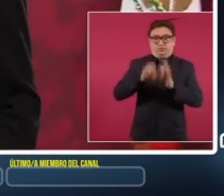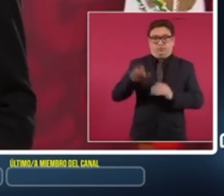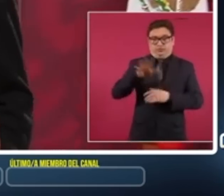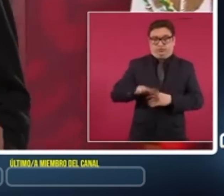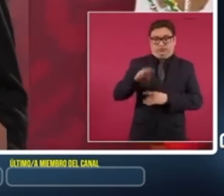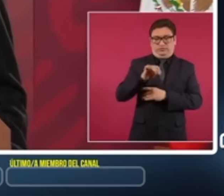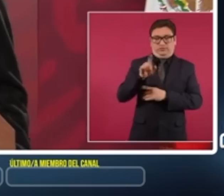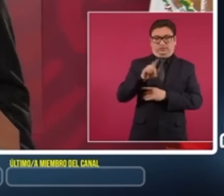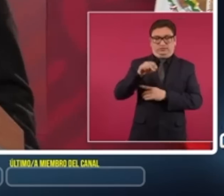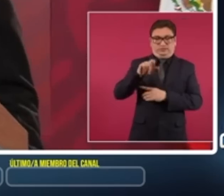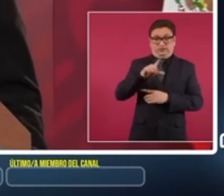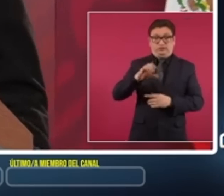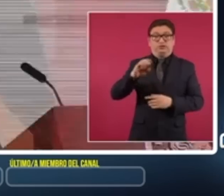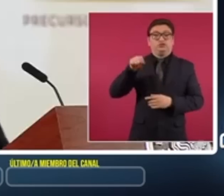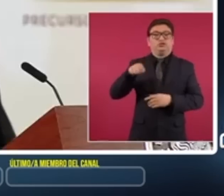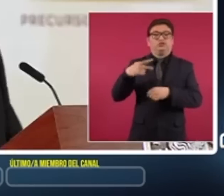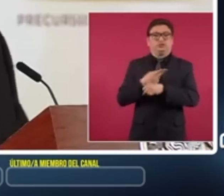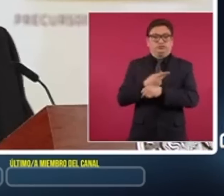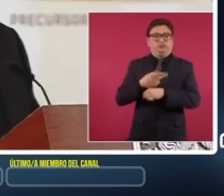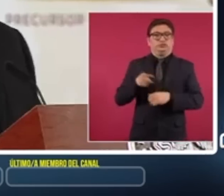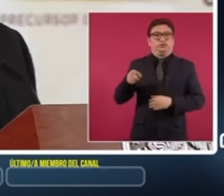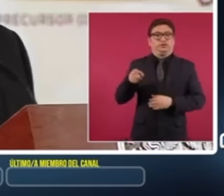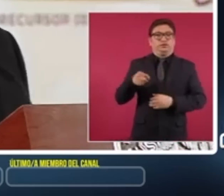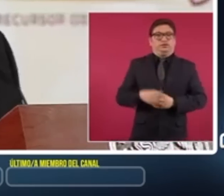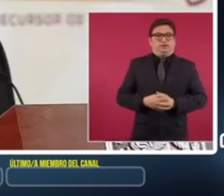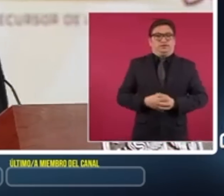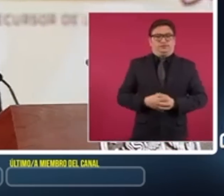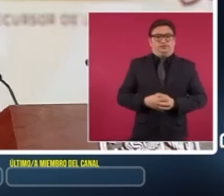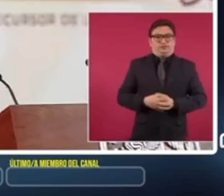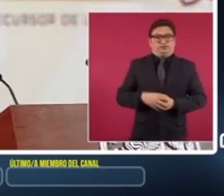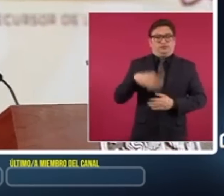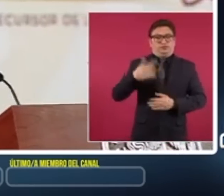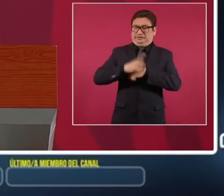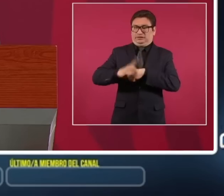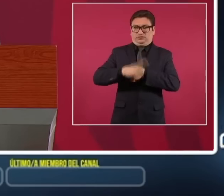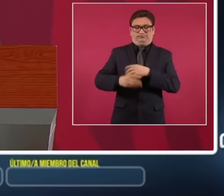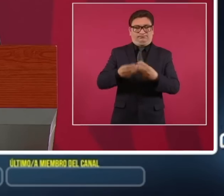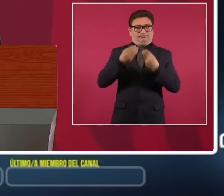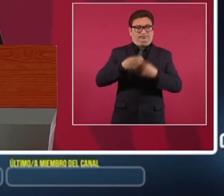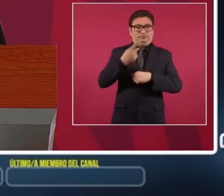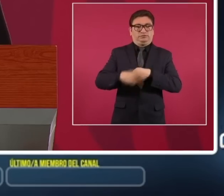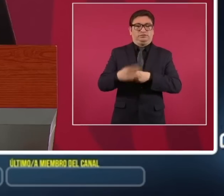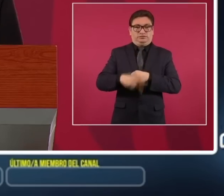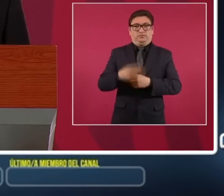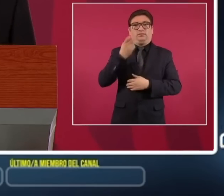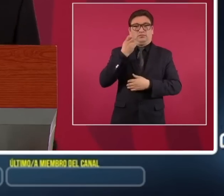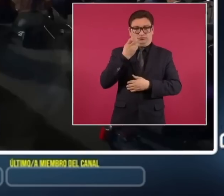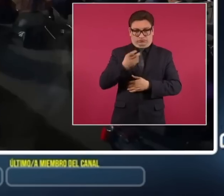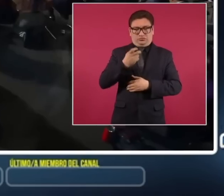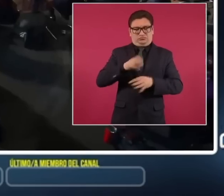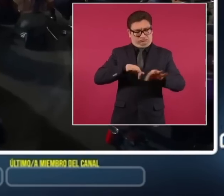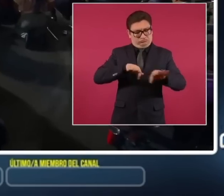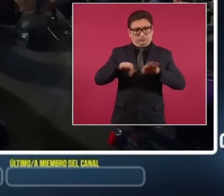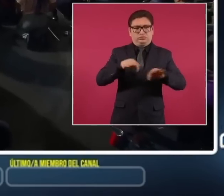era tremendo. Entonces, se ha hecho un buen